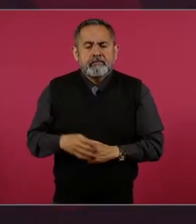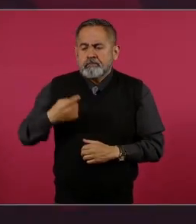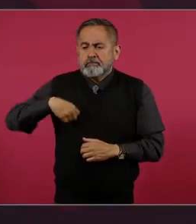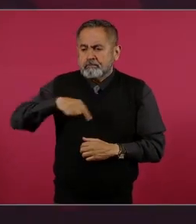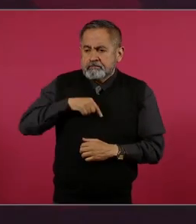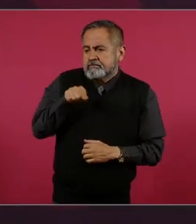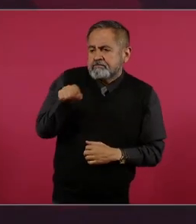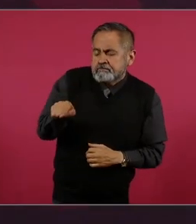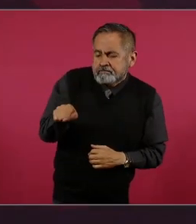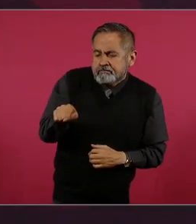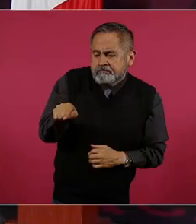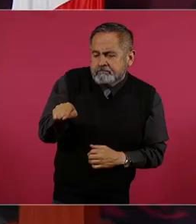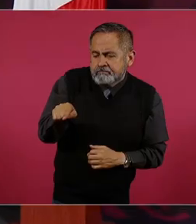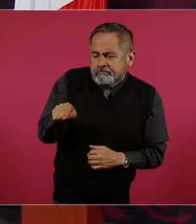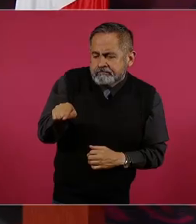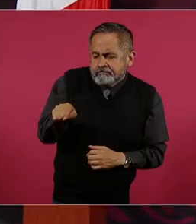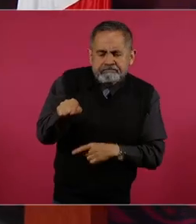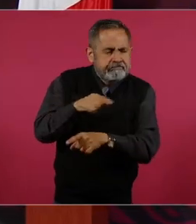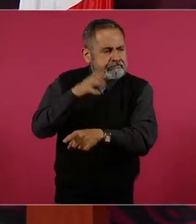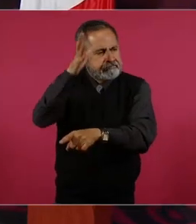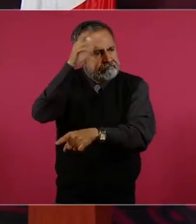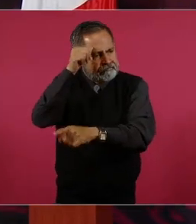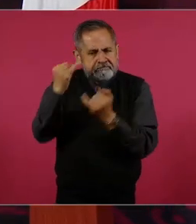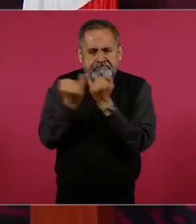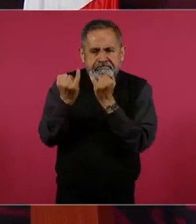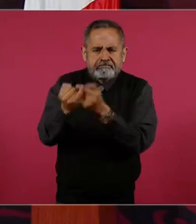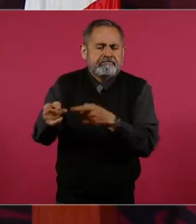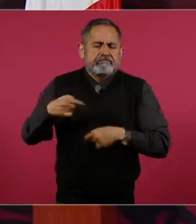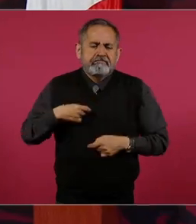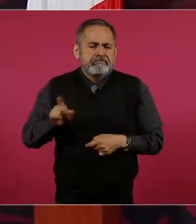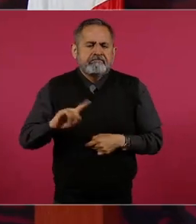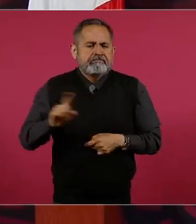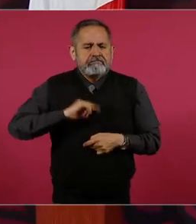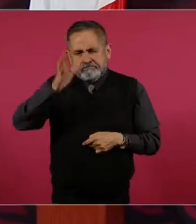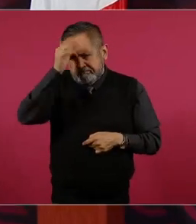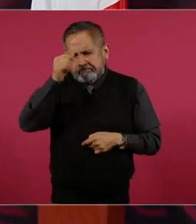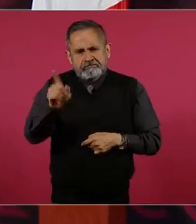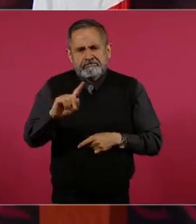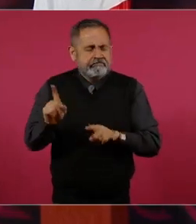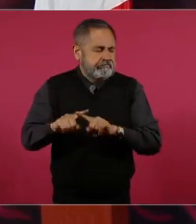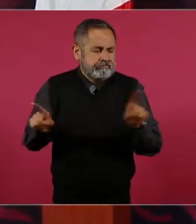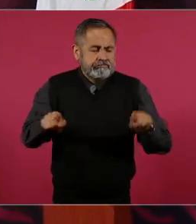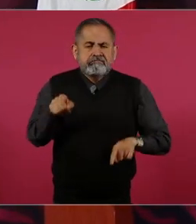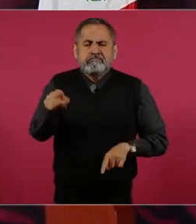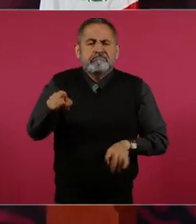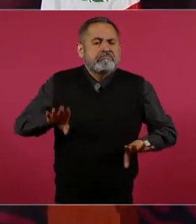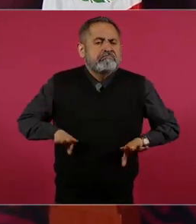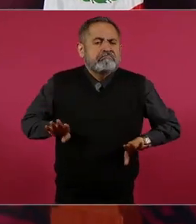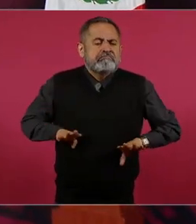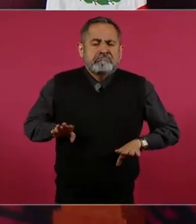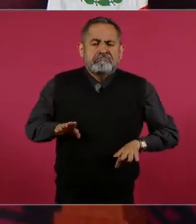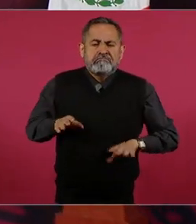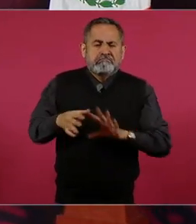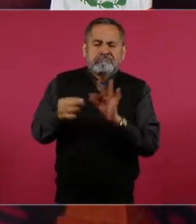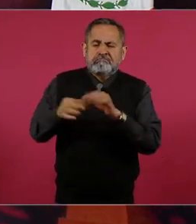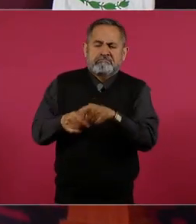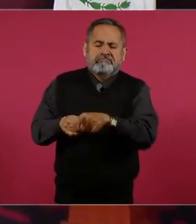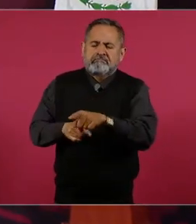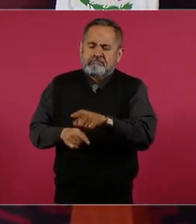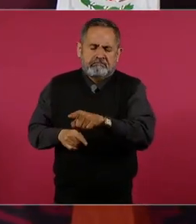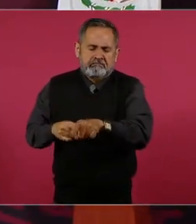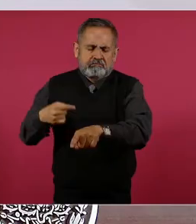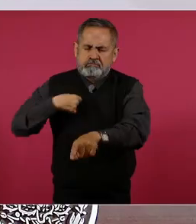de acuerdo con la actitud de